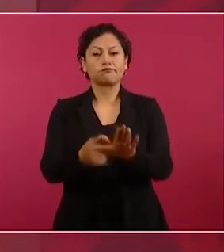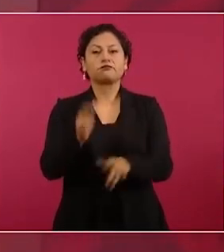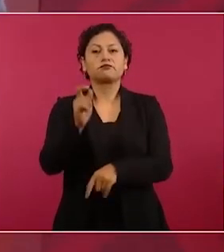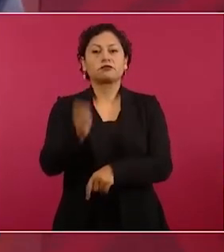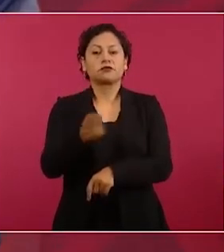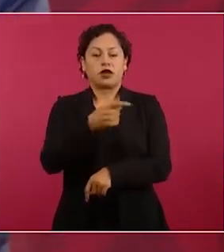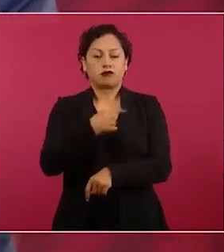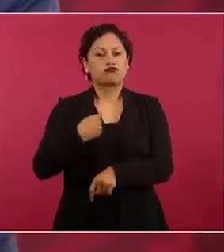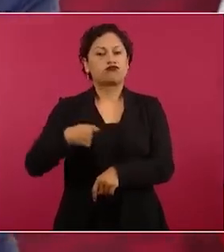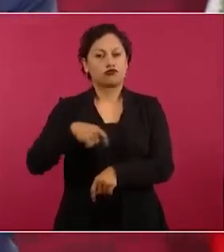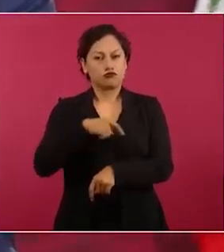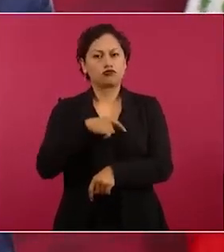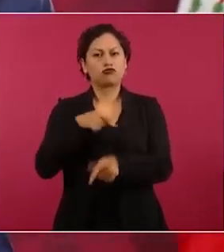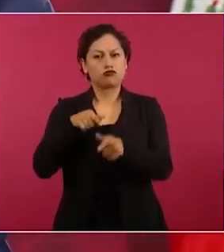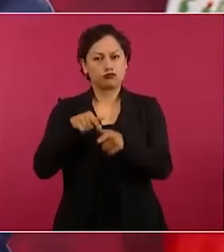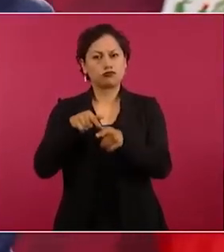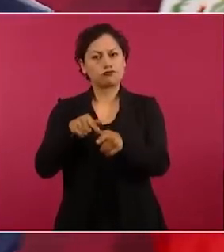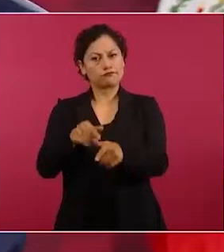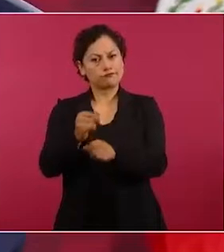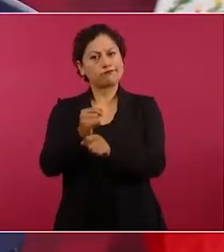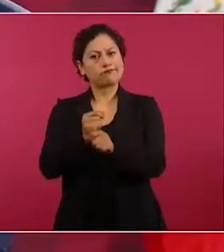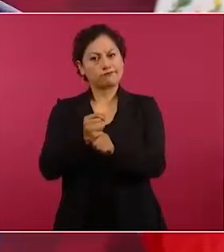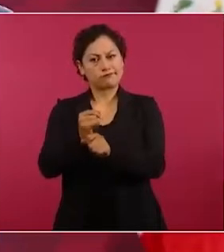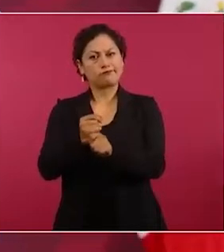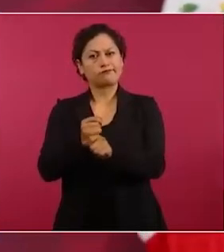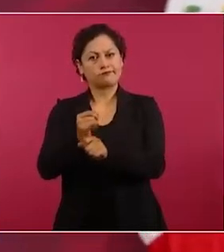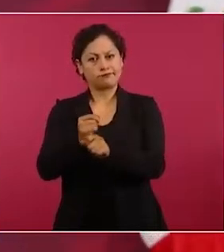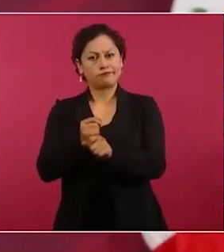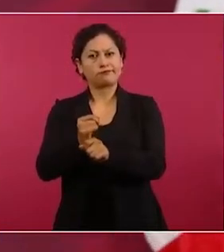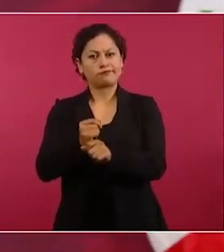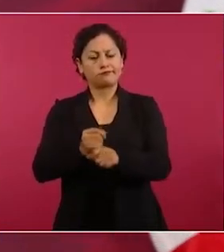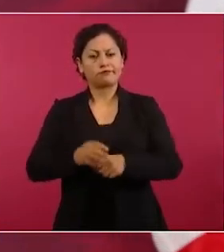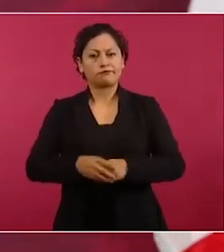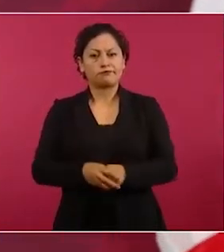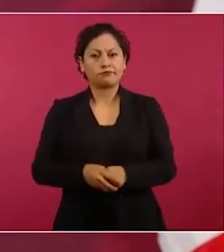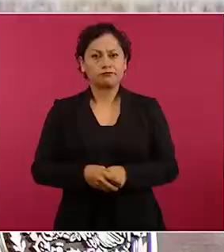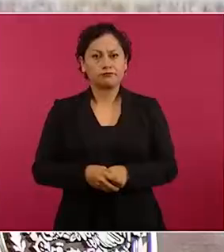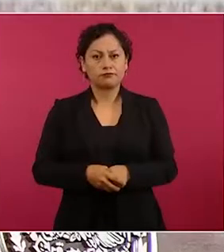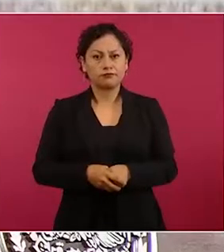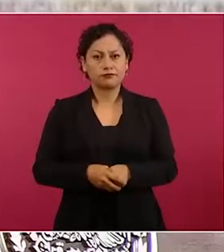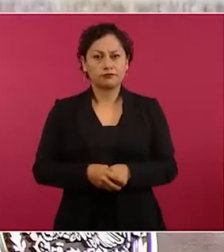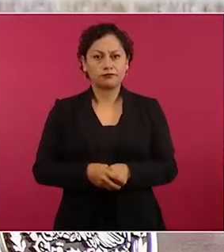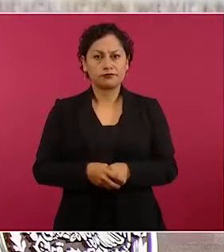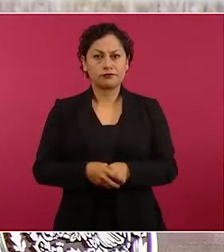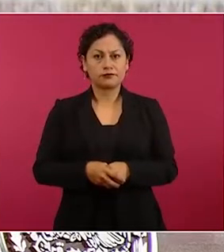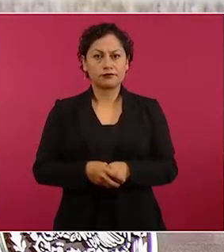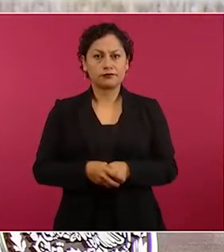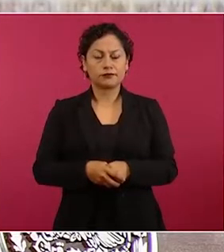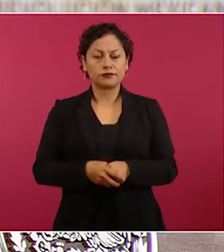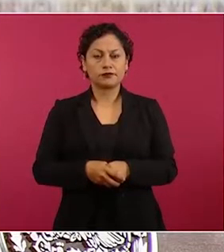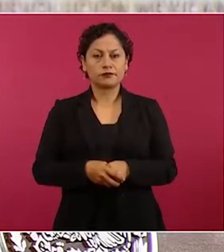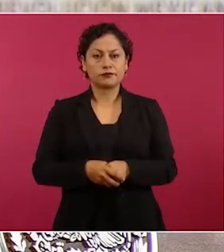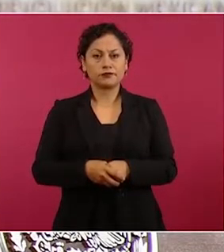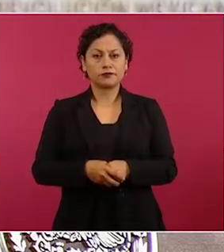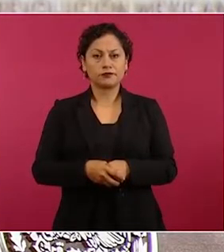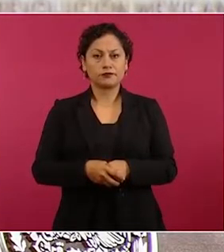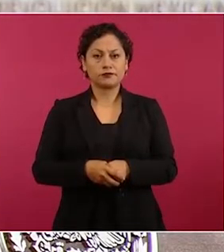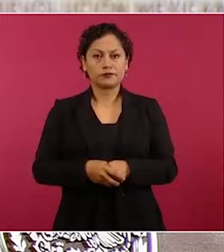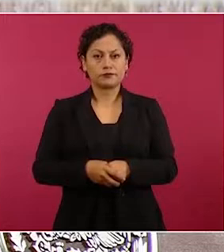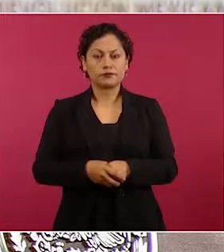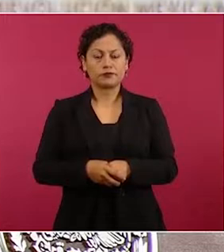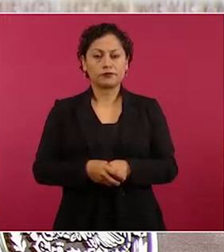continuar con la investigación, que se ha avanzado, se está rompiendo el